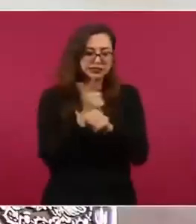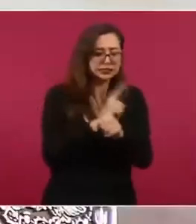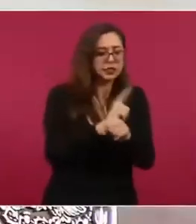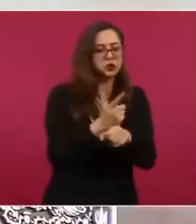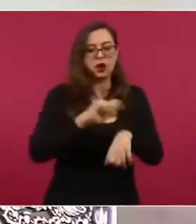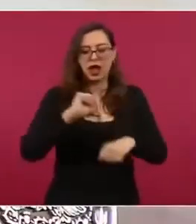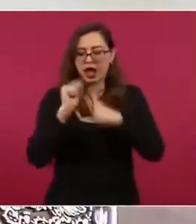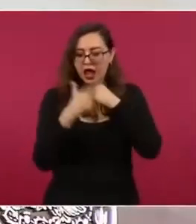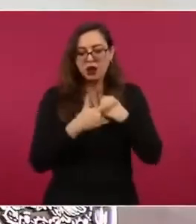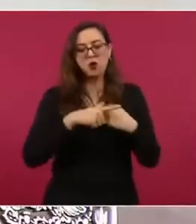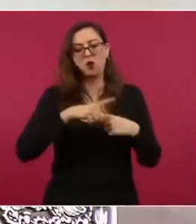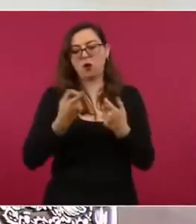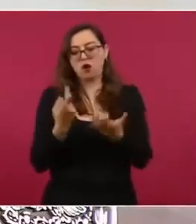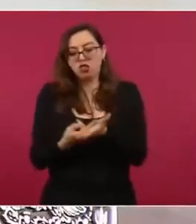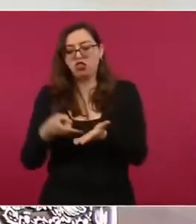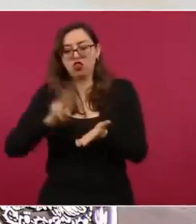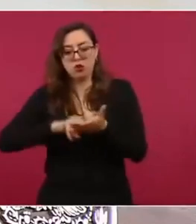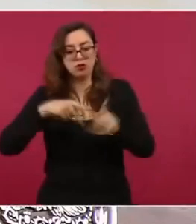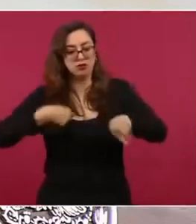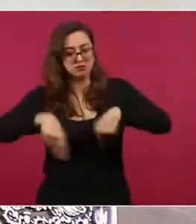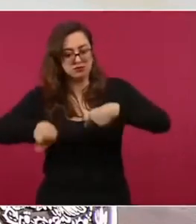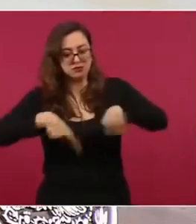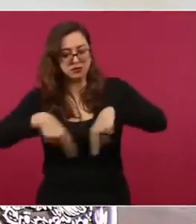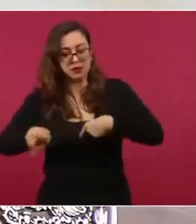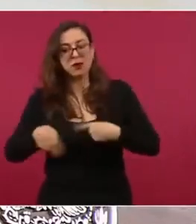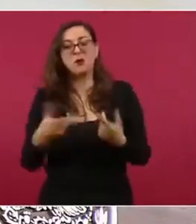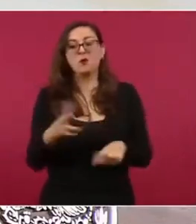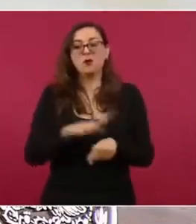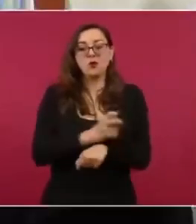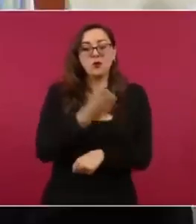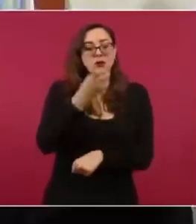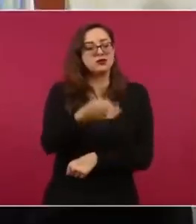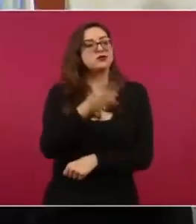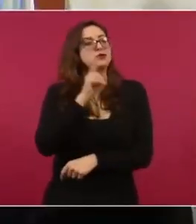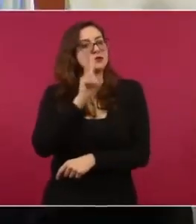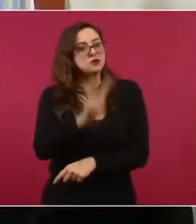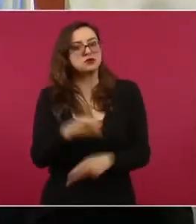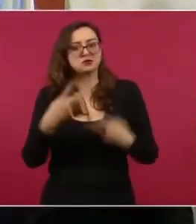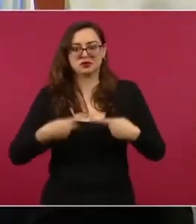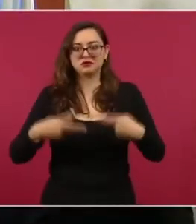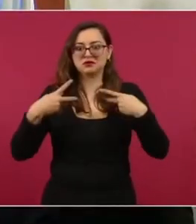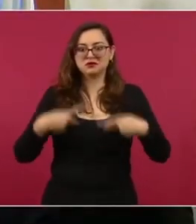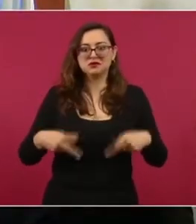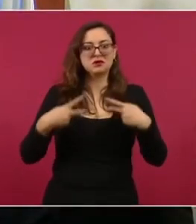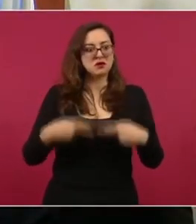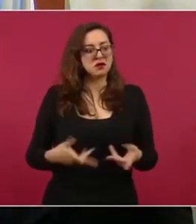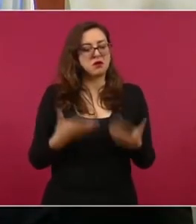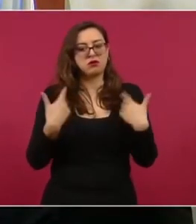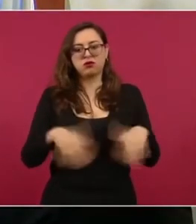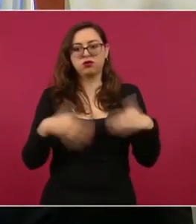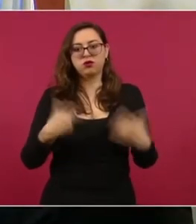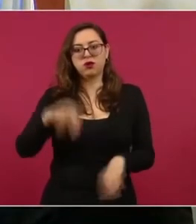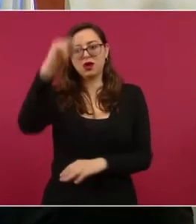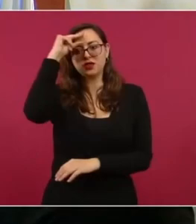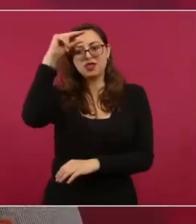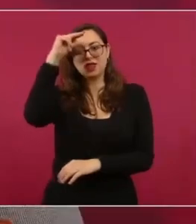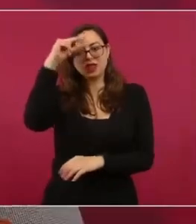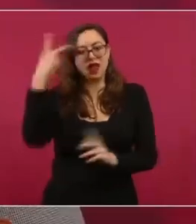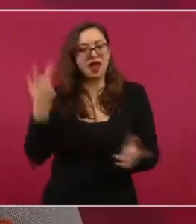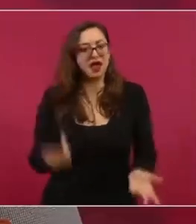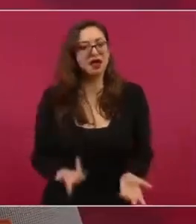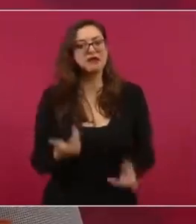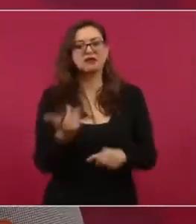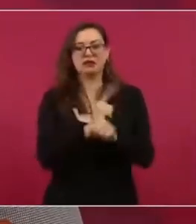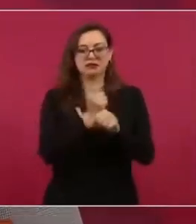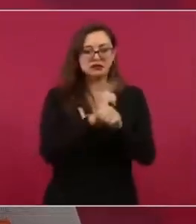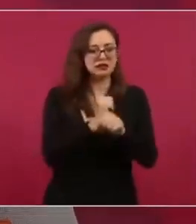Y por eso vimos la generación de Hugo Sánchez y por eso el máximo goleador de nuestro país también es odontólogo. Y dentro de